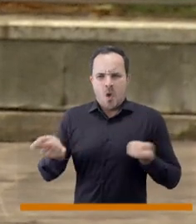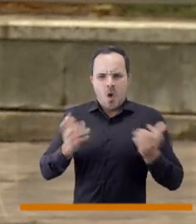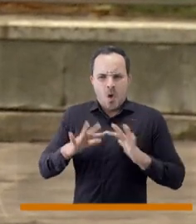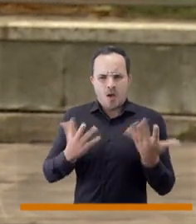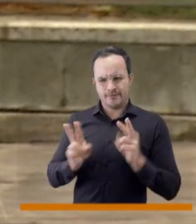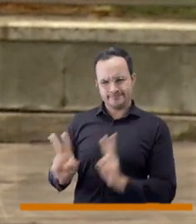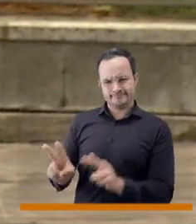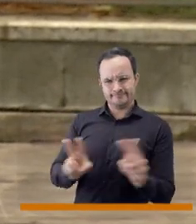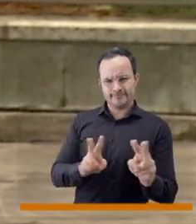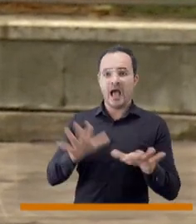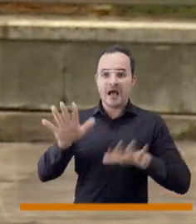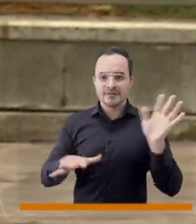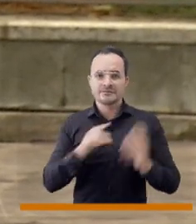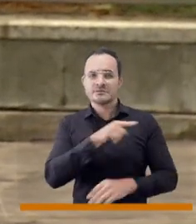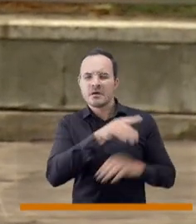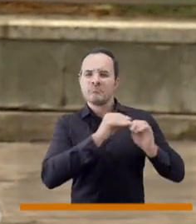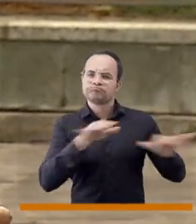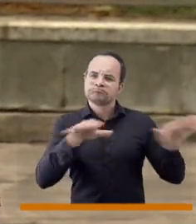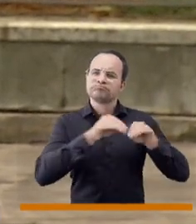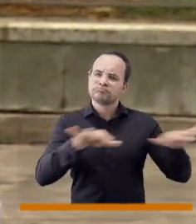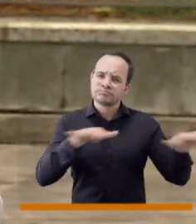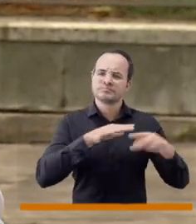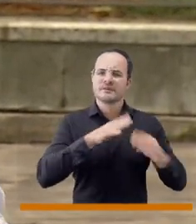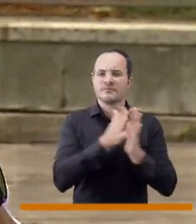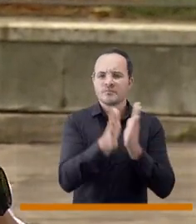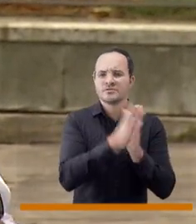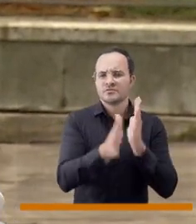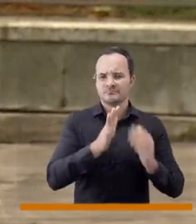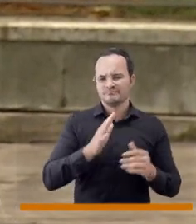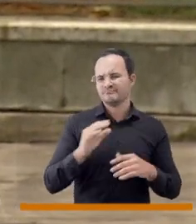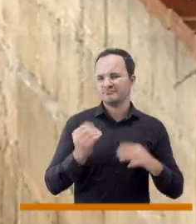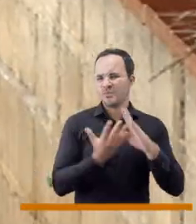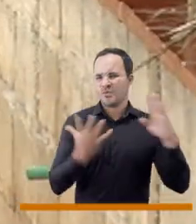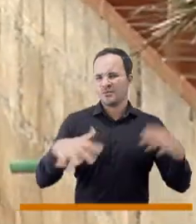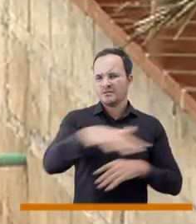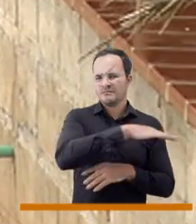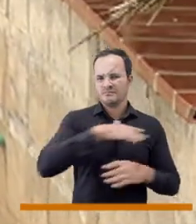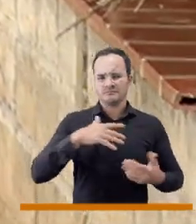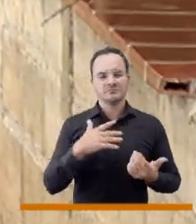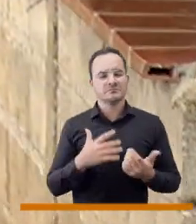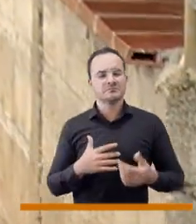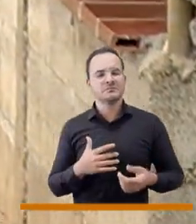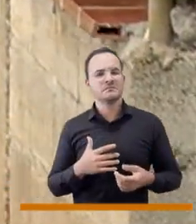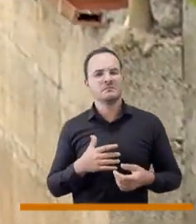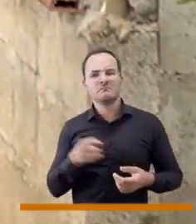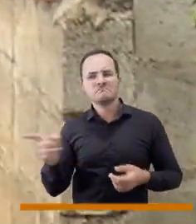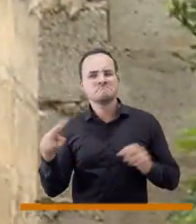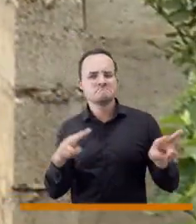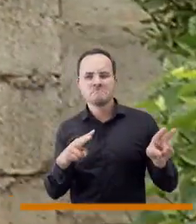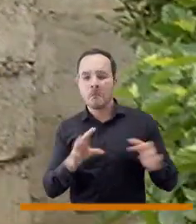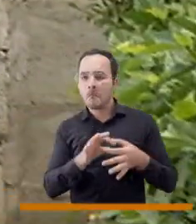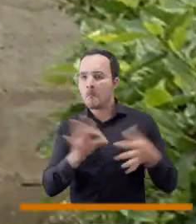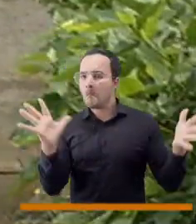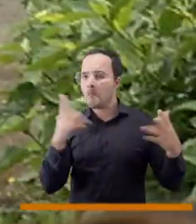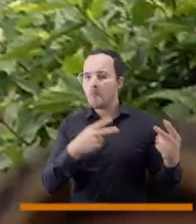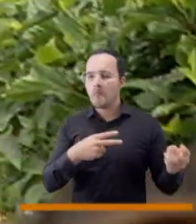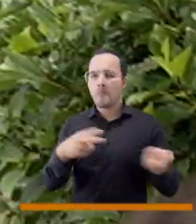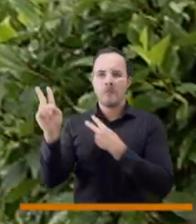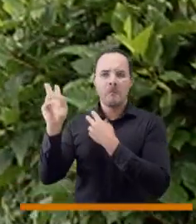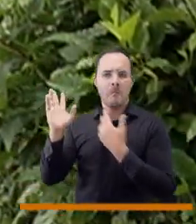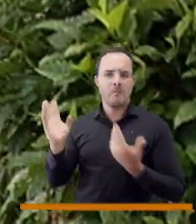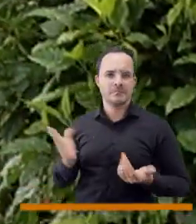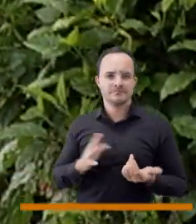emociones y el entender que el ciudadano muchas veces está desconectado de la información pública, entonces nosotros pretendemos a través de ese mensaje directo